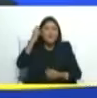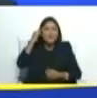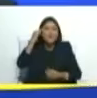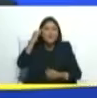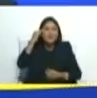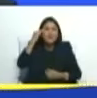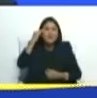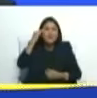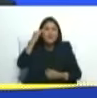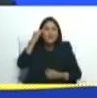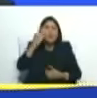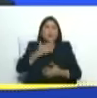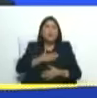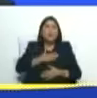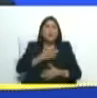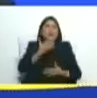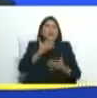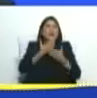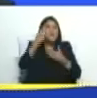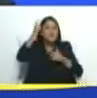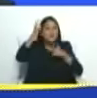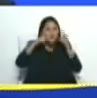gracias Chávez siempre